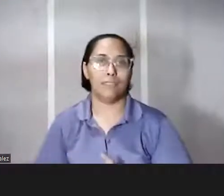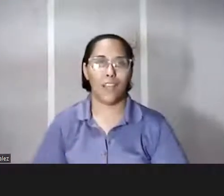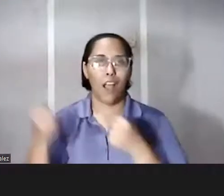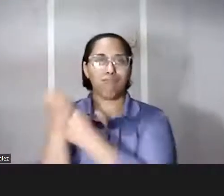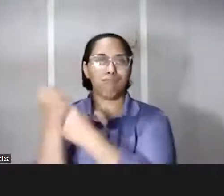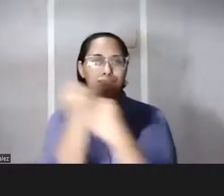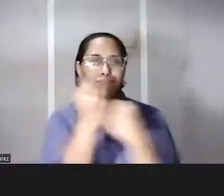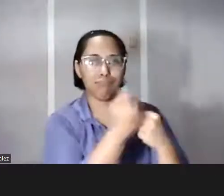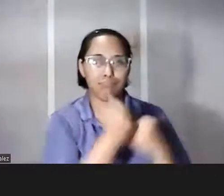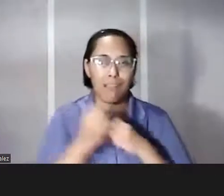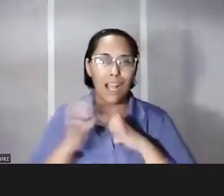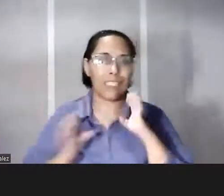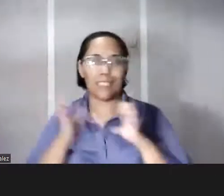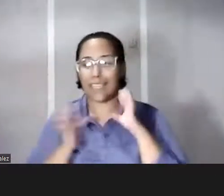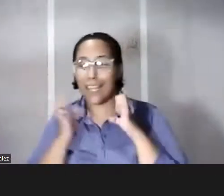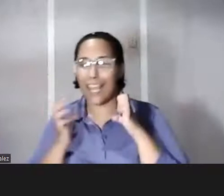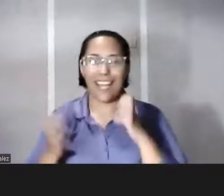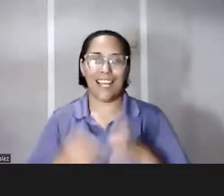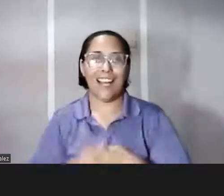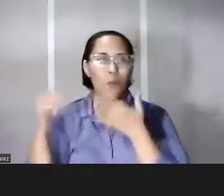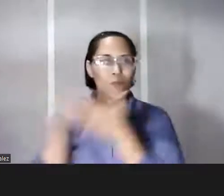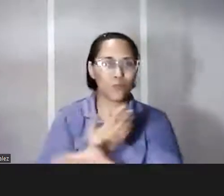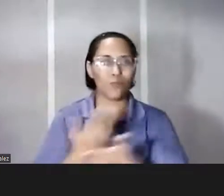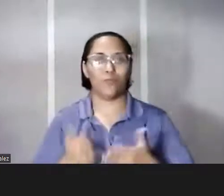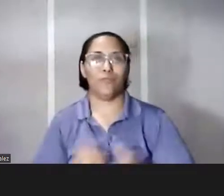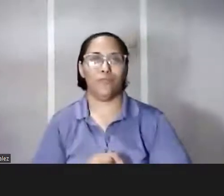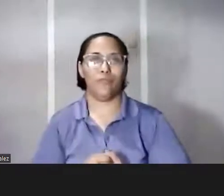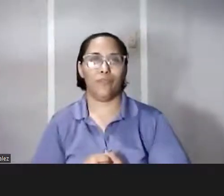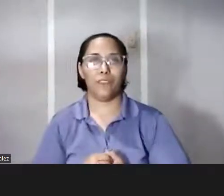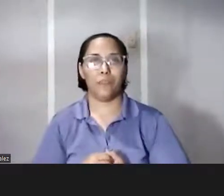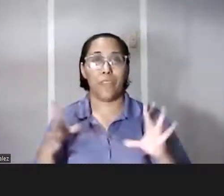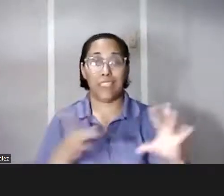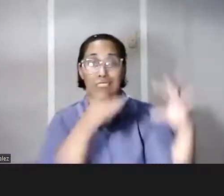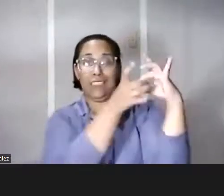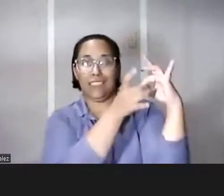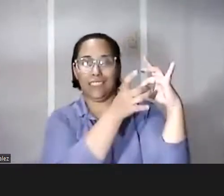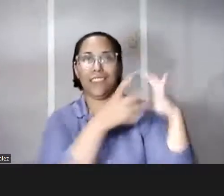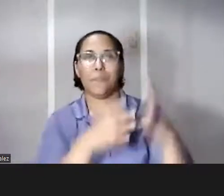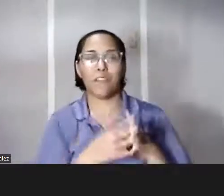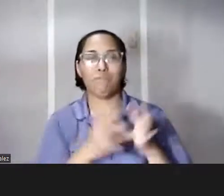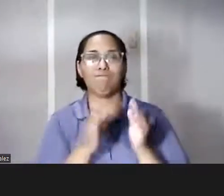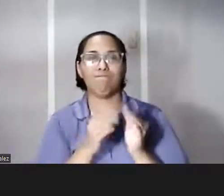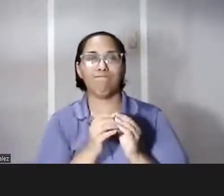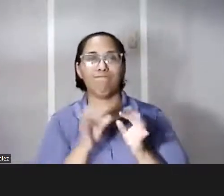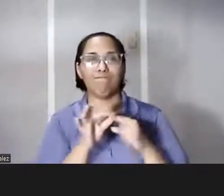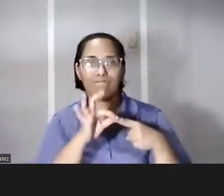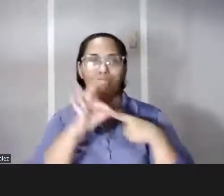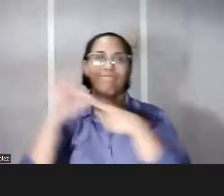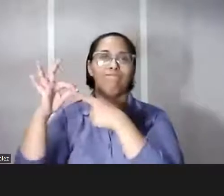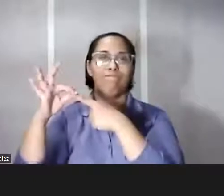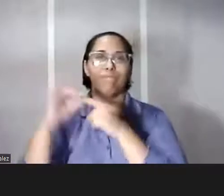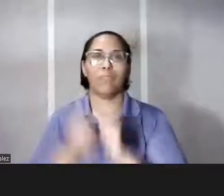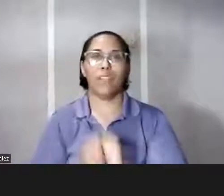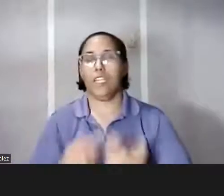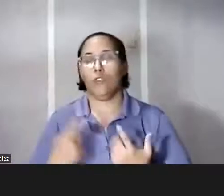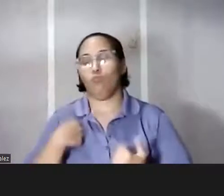entrando hasta una lógica media New Age en ocasiones así que ese vínculo es muy especial y no debemos